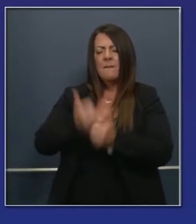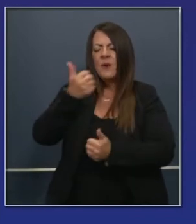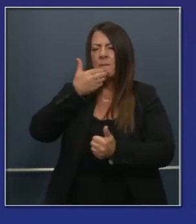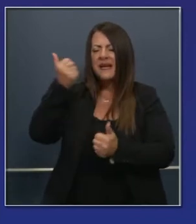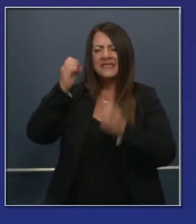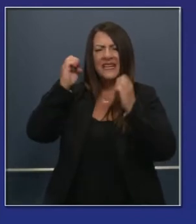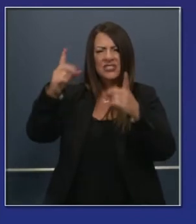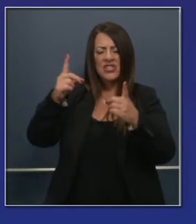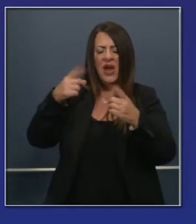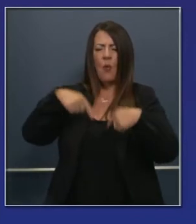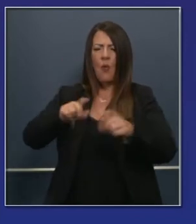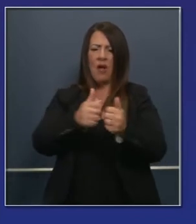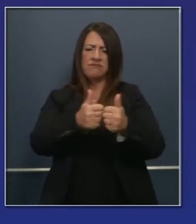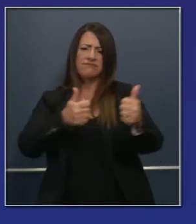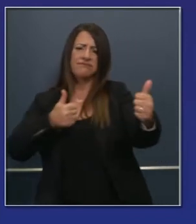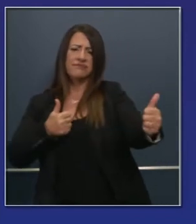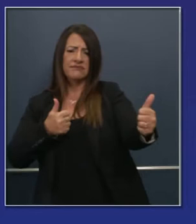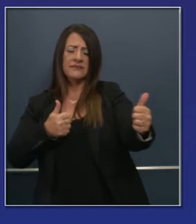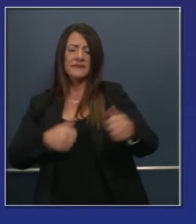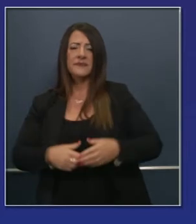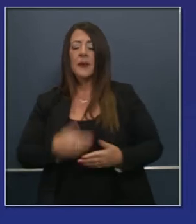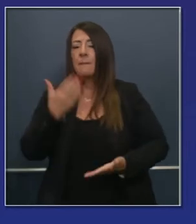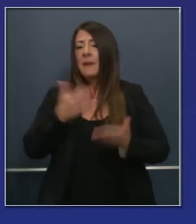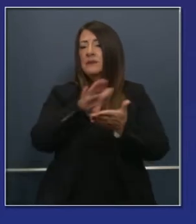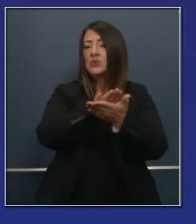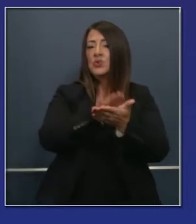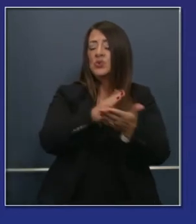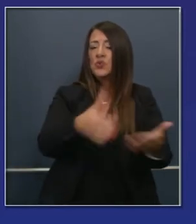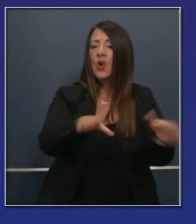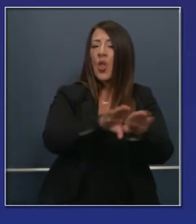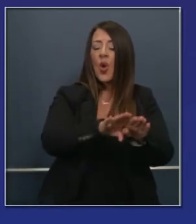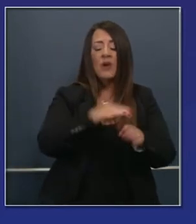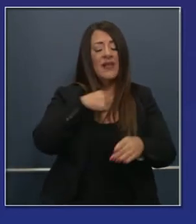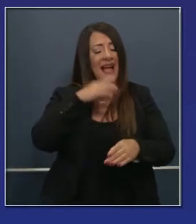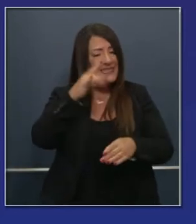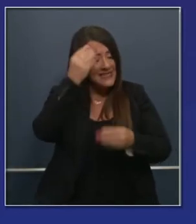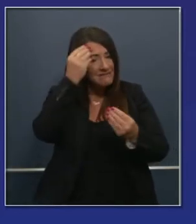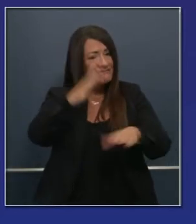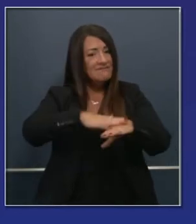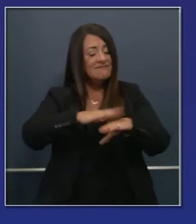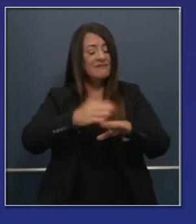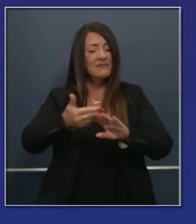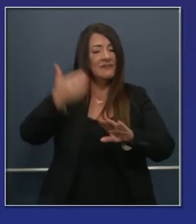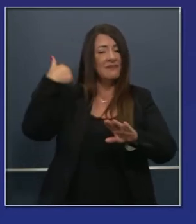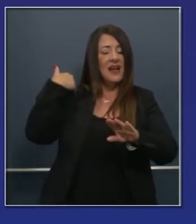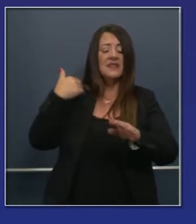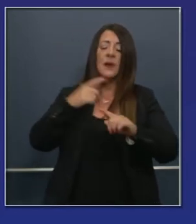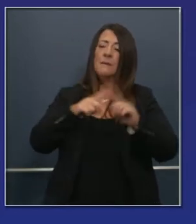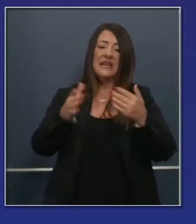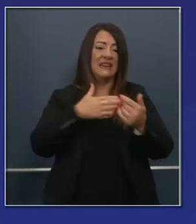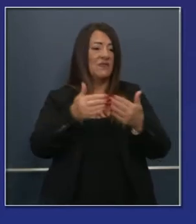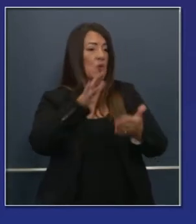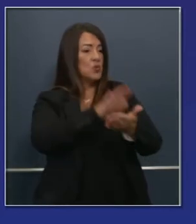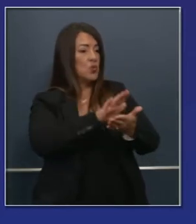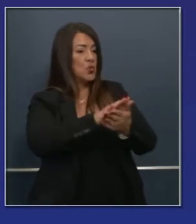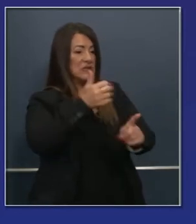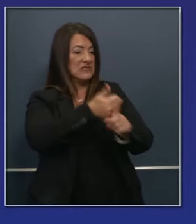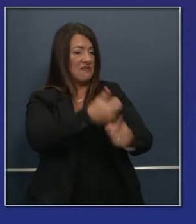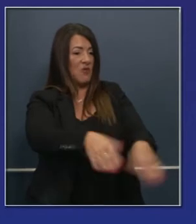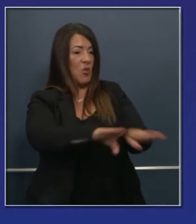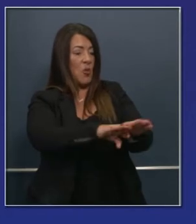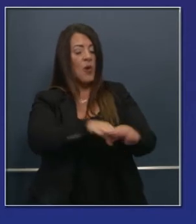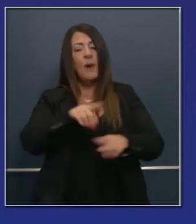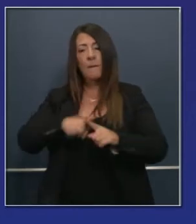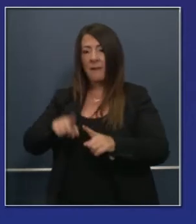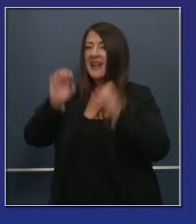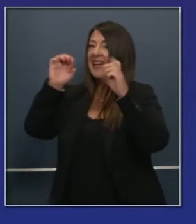para el aprendizaje a distancia. Las escuelas tal vez estén cerradas, pero la clase sí ha empezado su sesión. Las clases